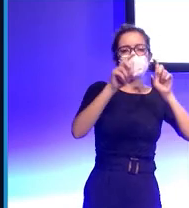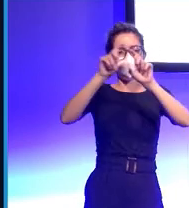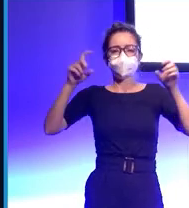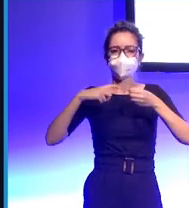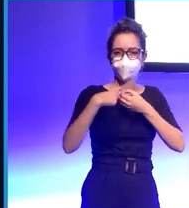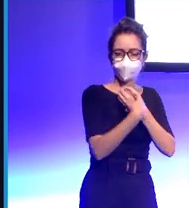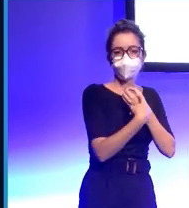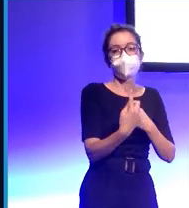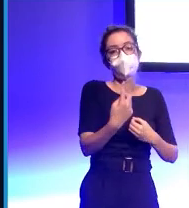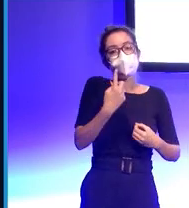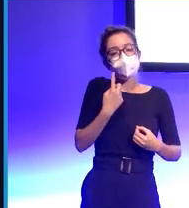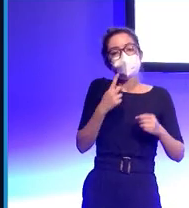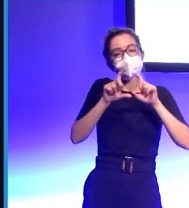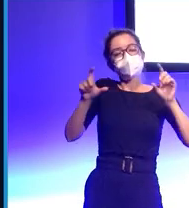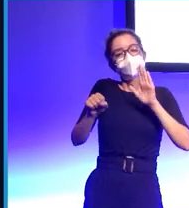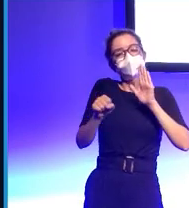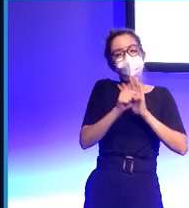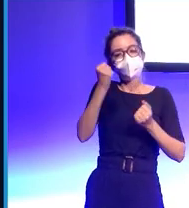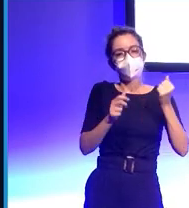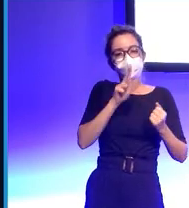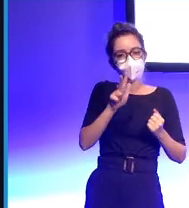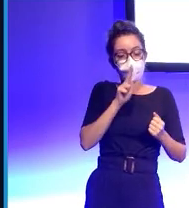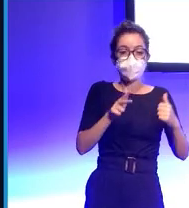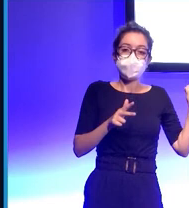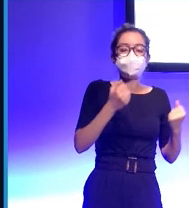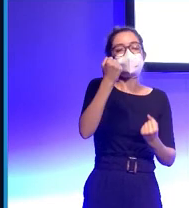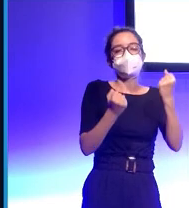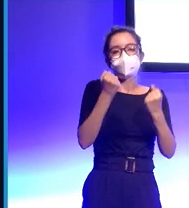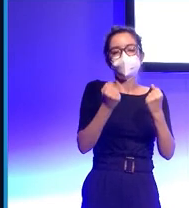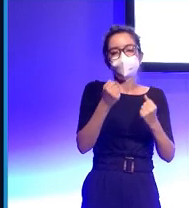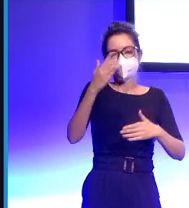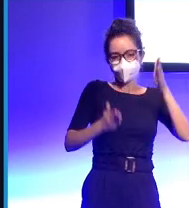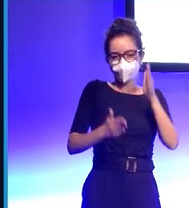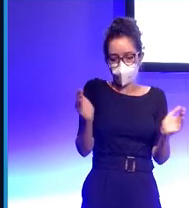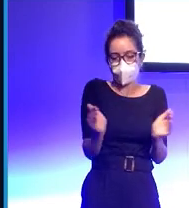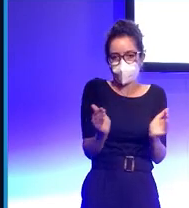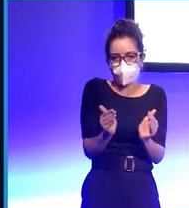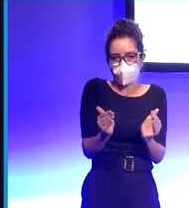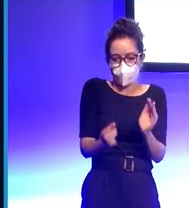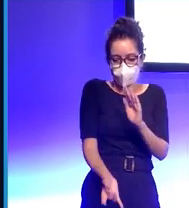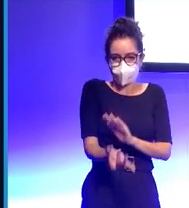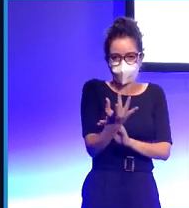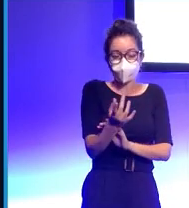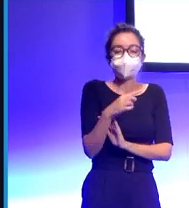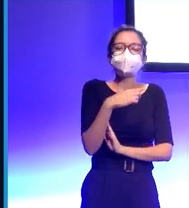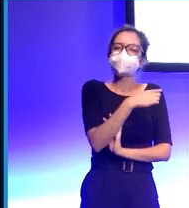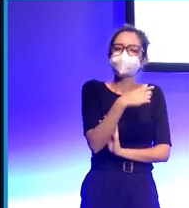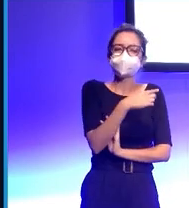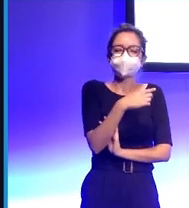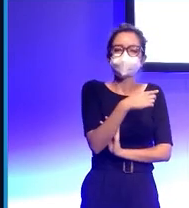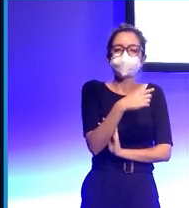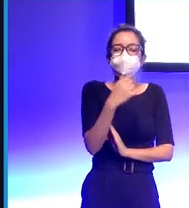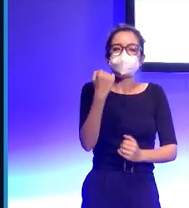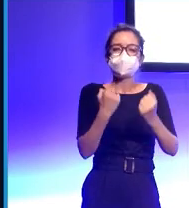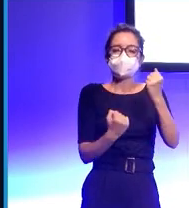entre ellas Hyundai y lo que hemos hecho es diseñar este pequeño coche robotizado que lo que hace, el coche